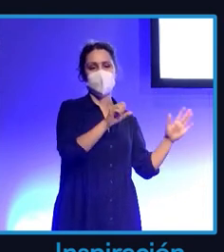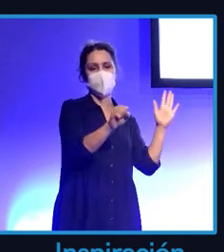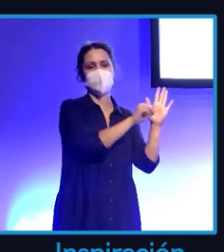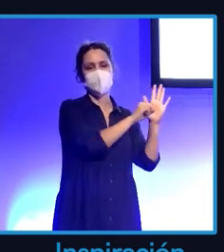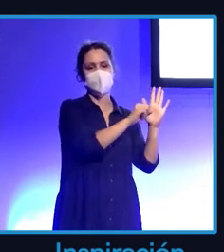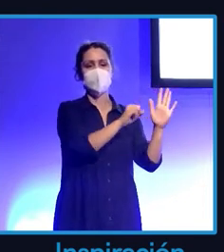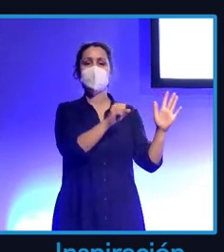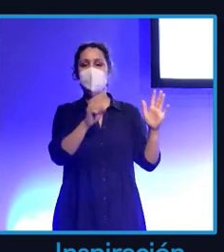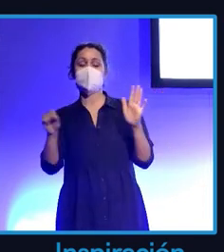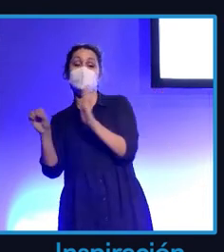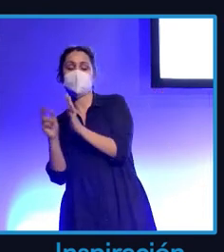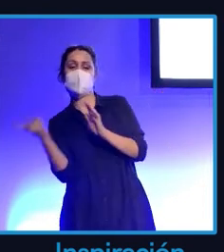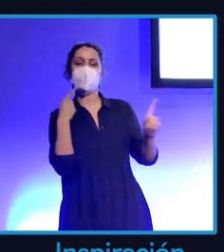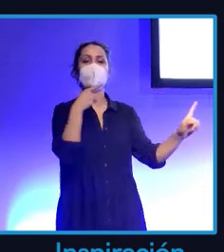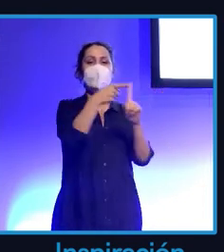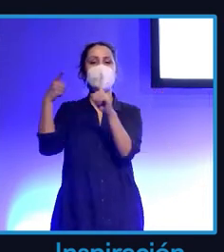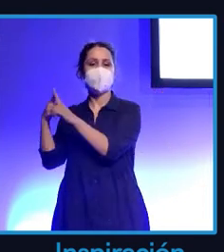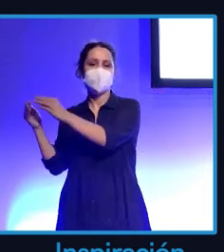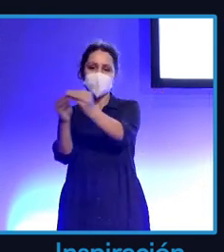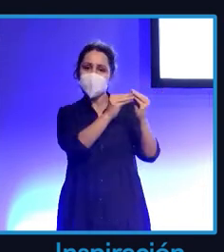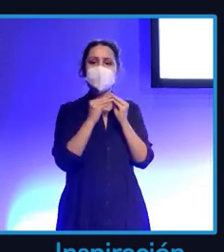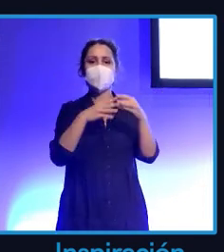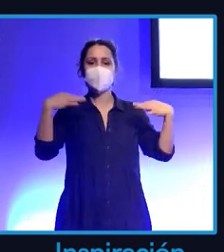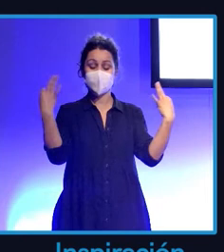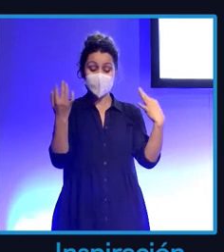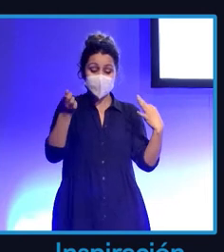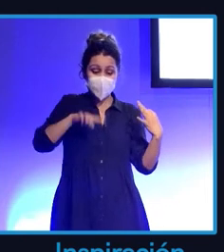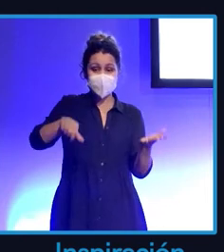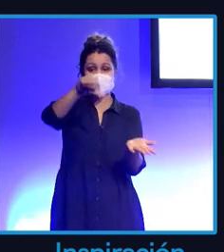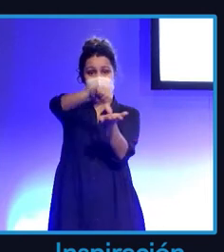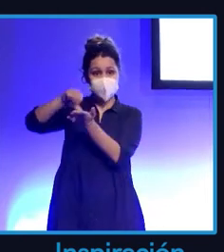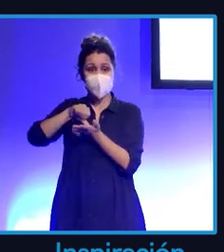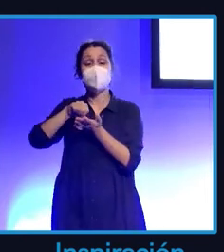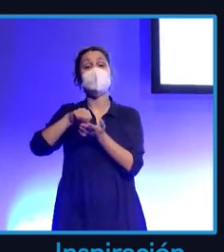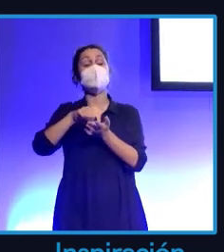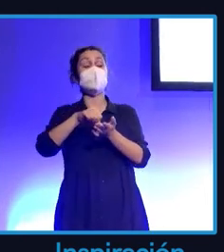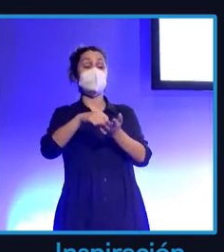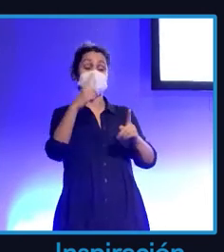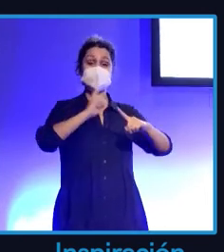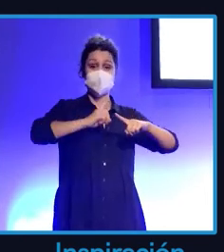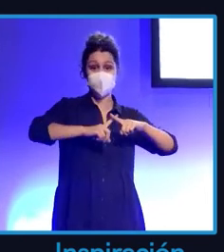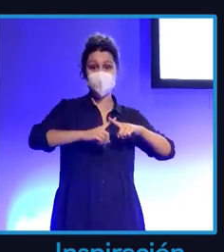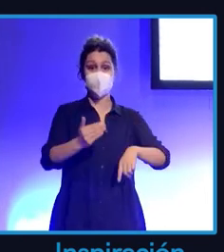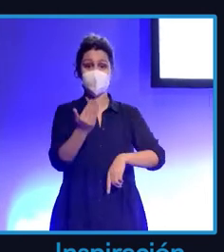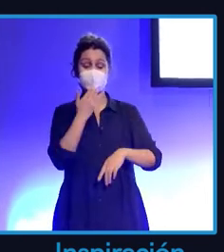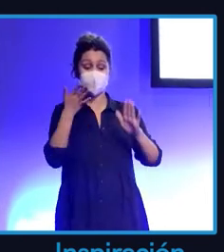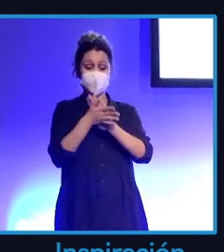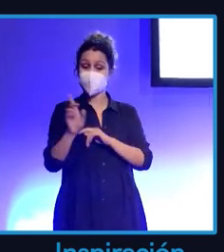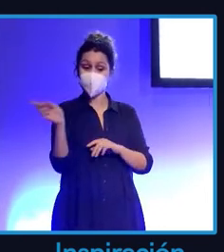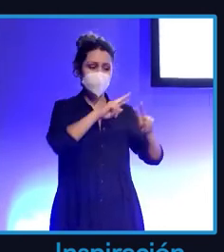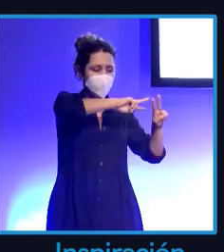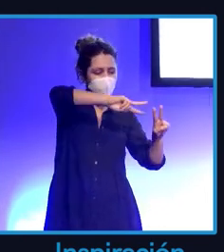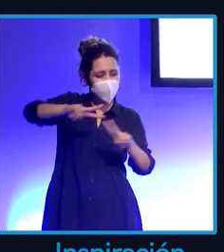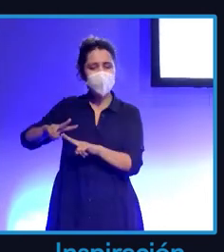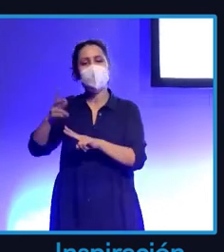que tu ciudad, donde tú quieras vender, sean los seguidores de esa chica, la edad, el sexo, todo, tenemos que profesionalizarlo y para ello hay